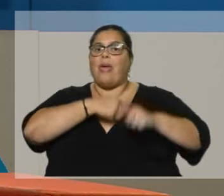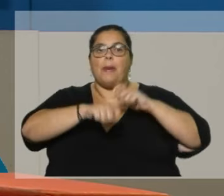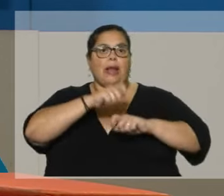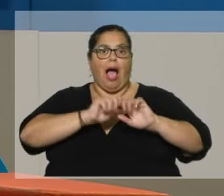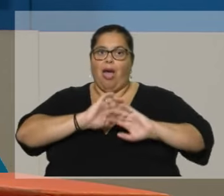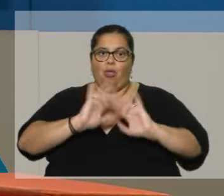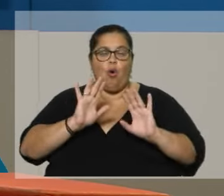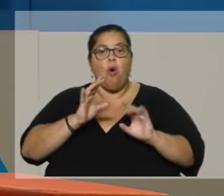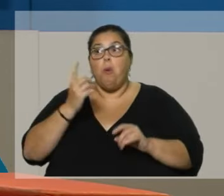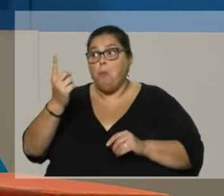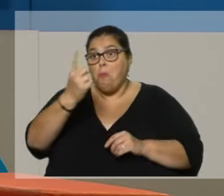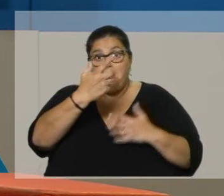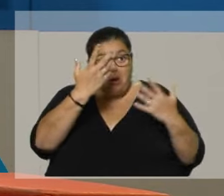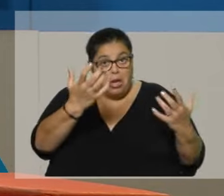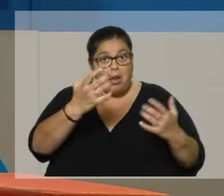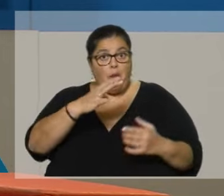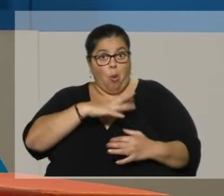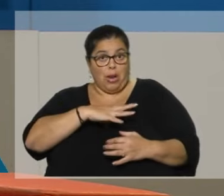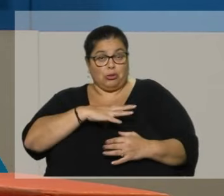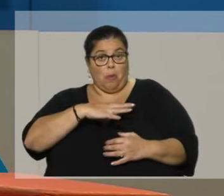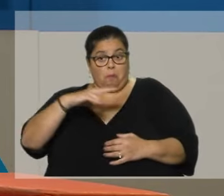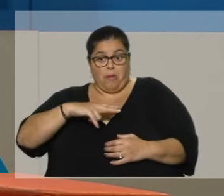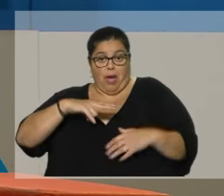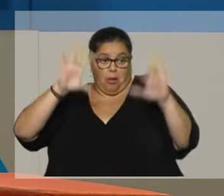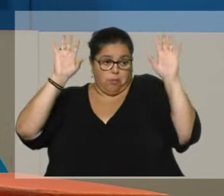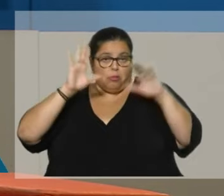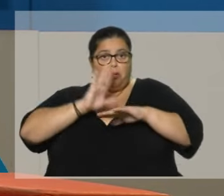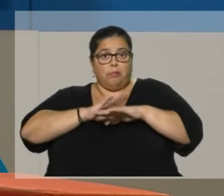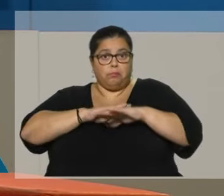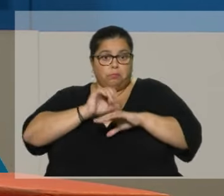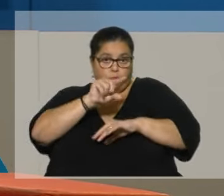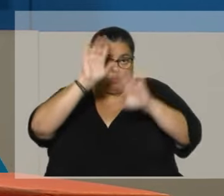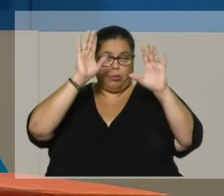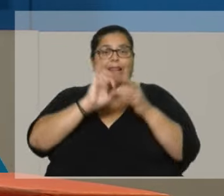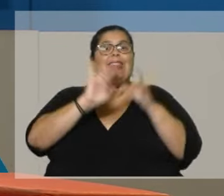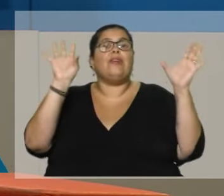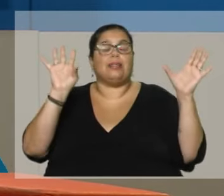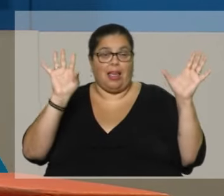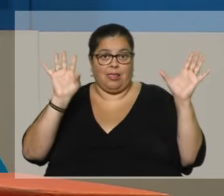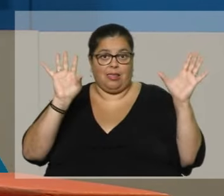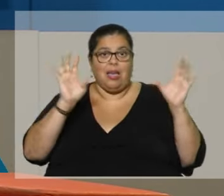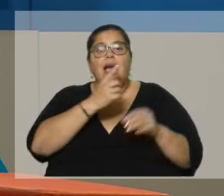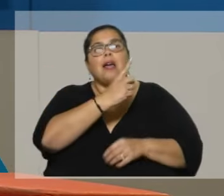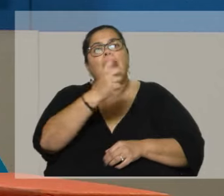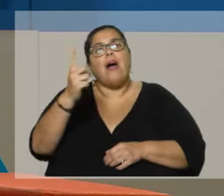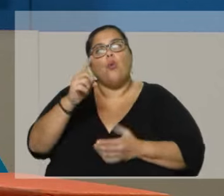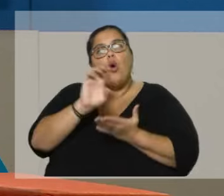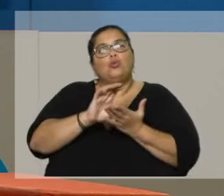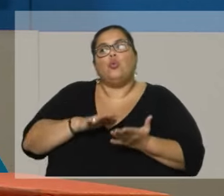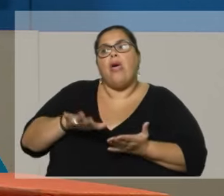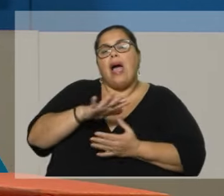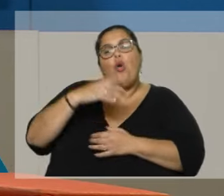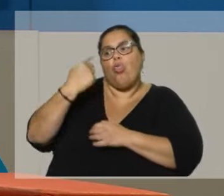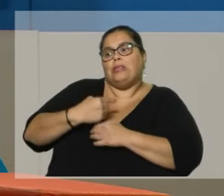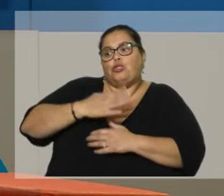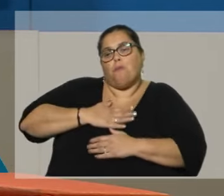Y quien quiera tener una jubilación privada es su libertad responsable. El ciudadano es soberano y decide sobre